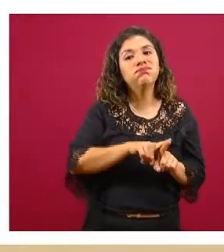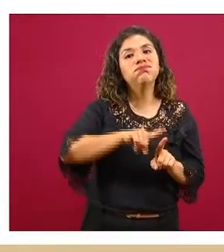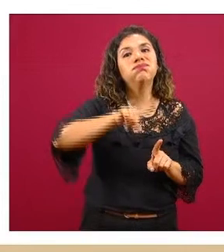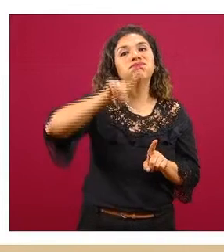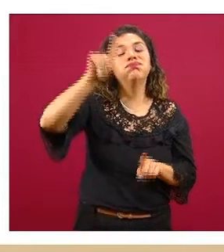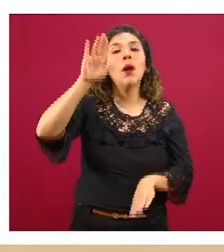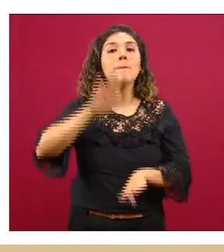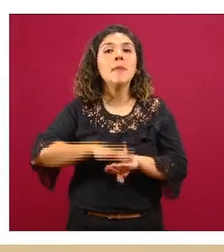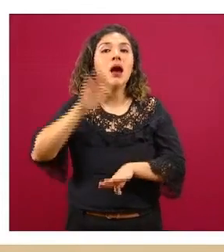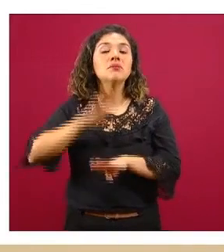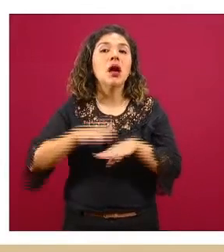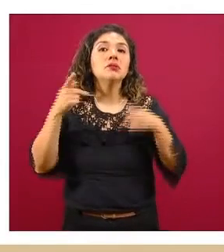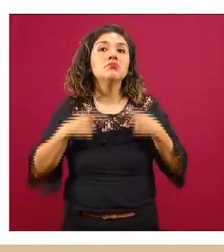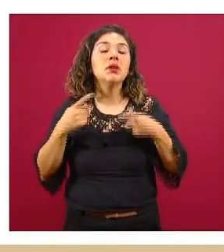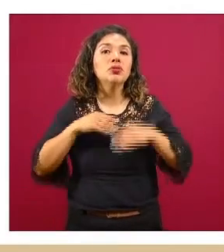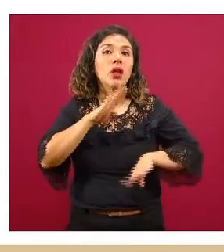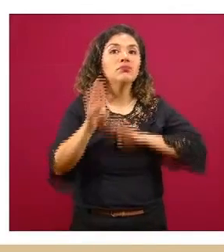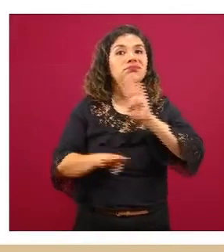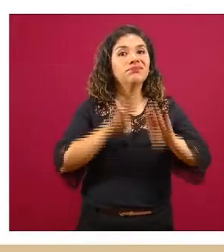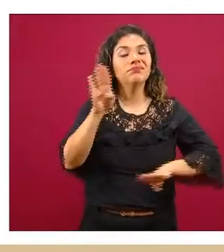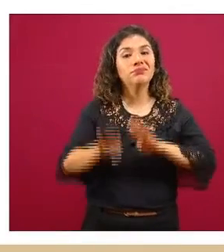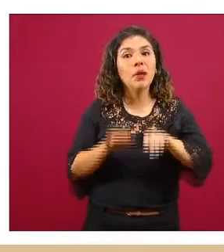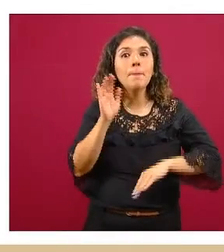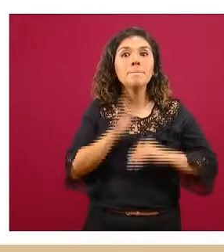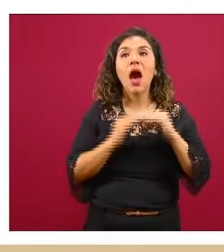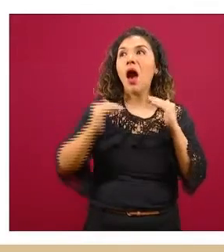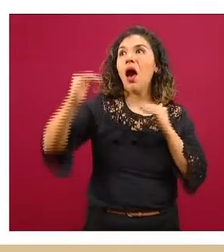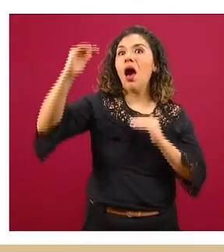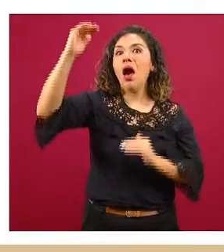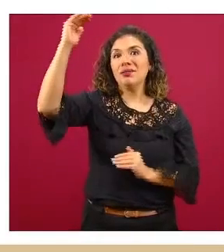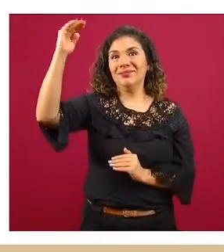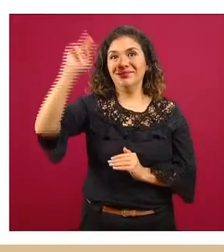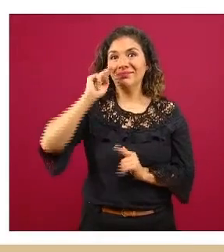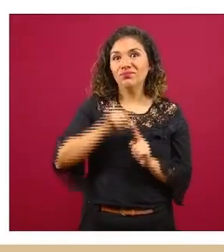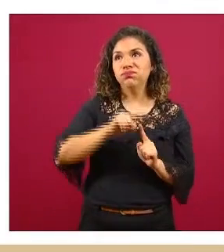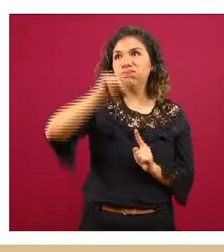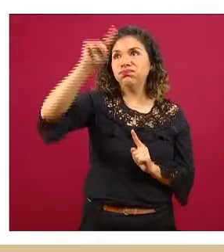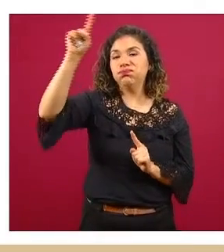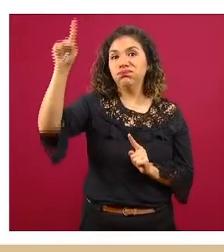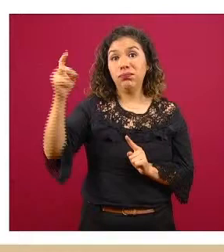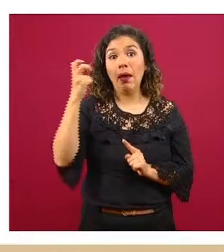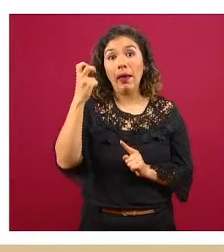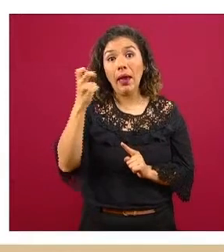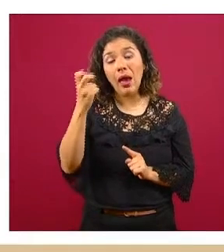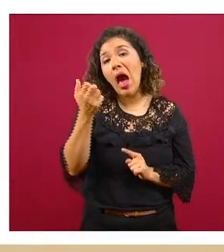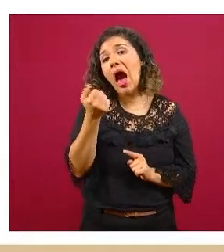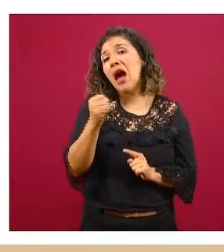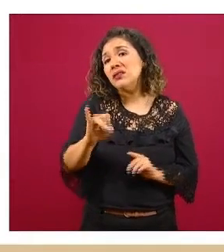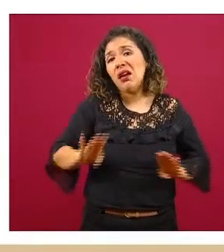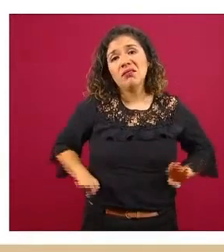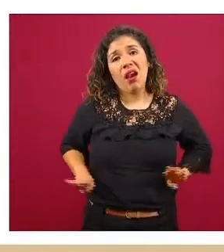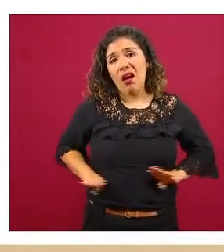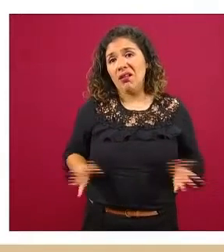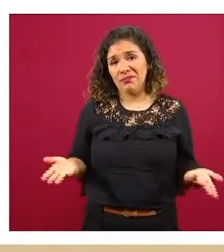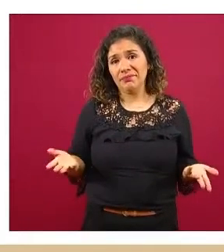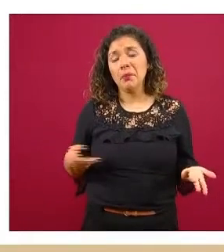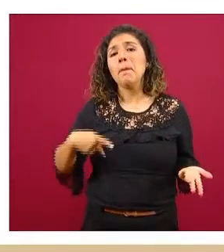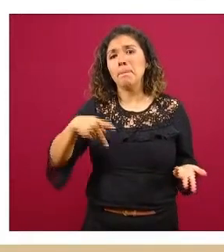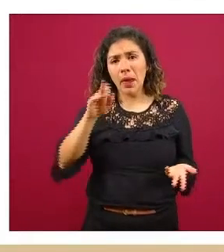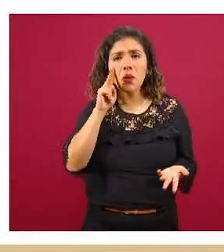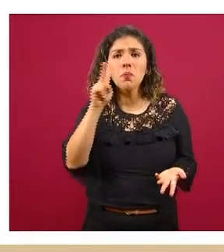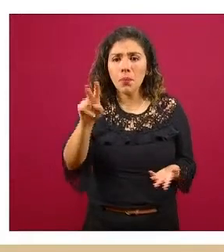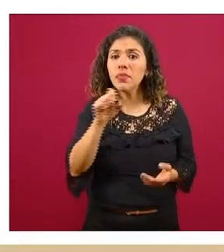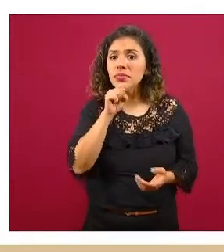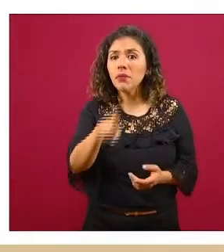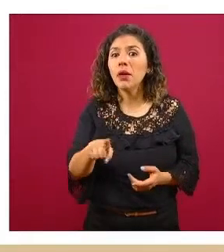exceso de mortalidad que ya está por arriba de lo esperado que es el canal esperado pero podemos ver